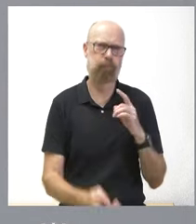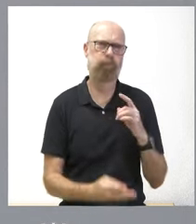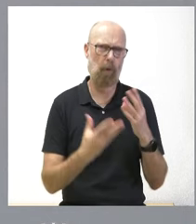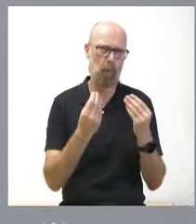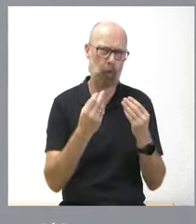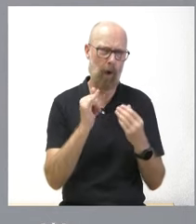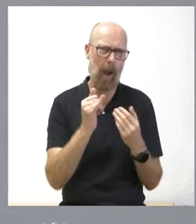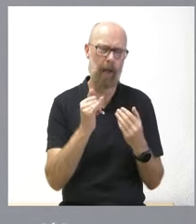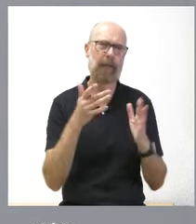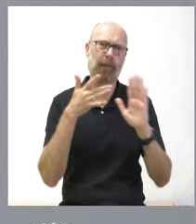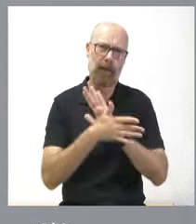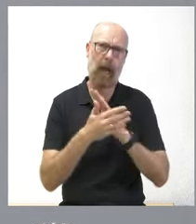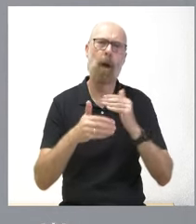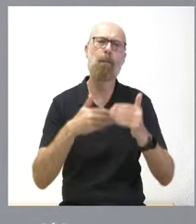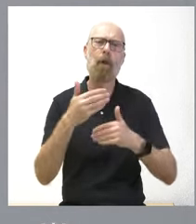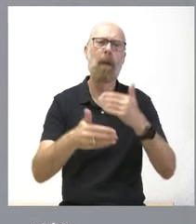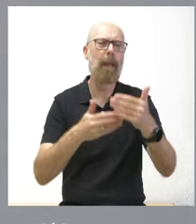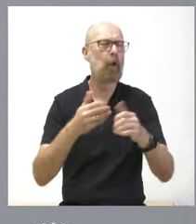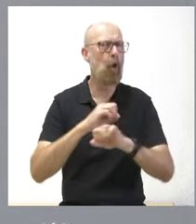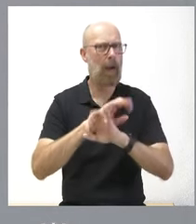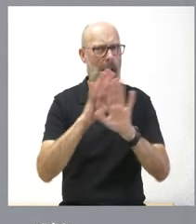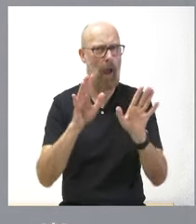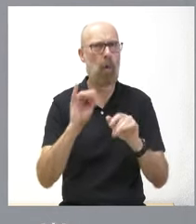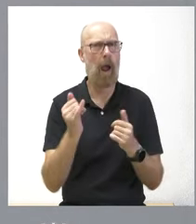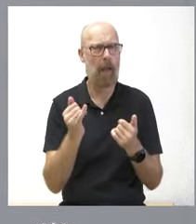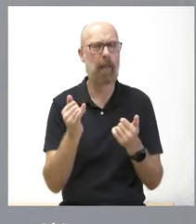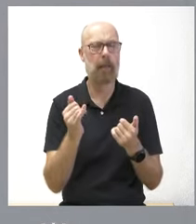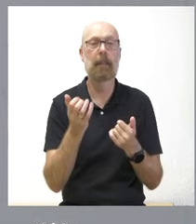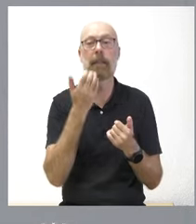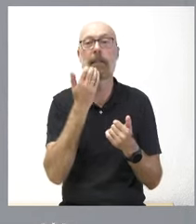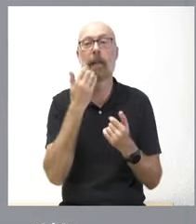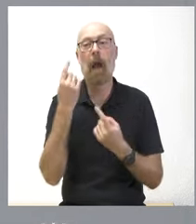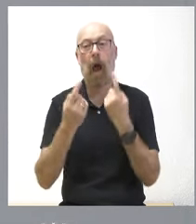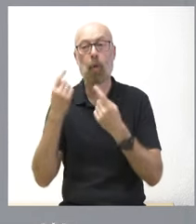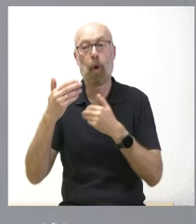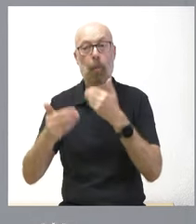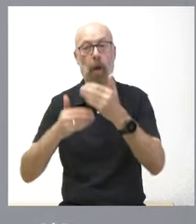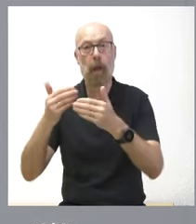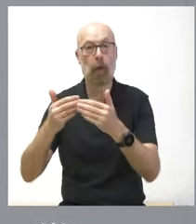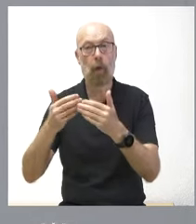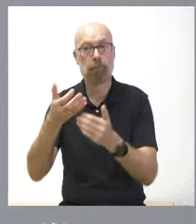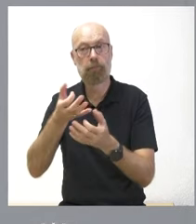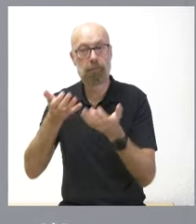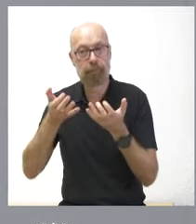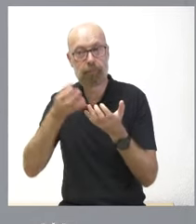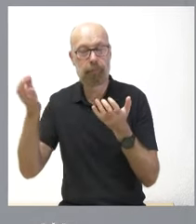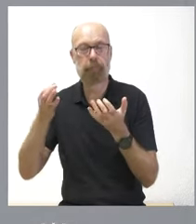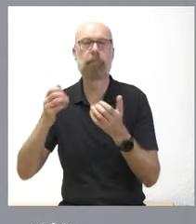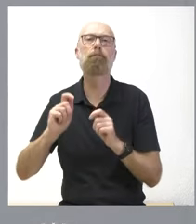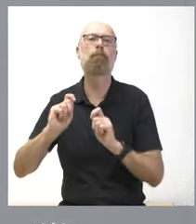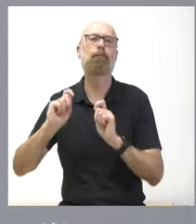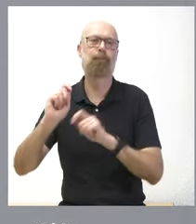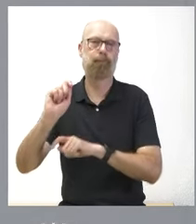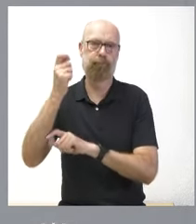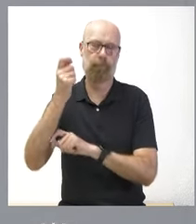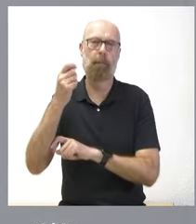que tengamos un procedimiento muy claro a este respecto y que aquellos bienes que superan el procedimiento son declarados BIC y aquellos que todavía no lo han